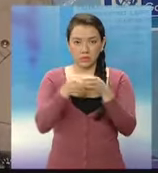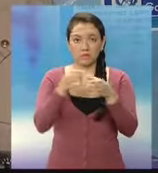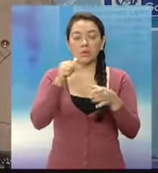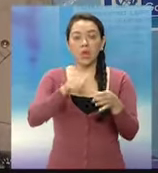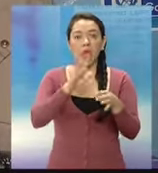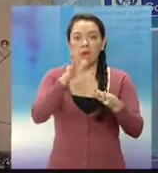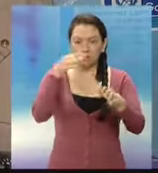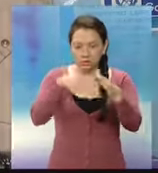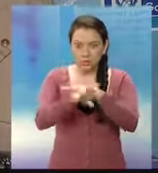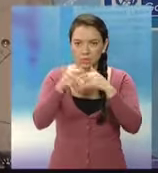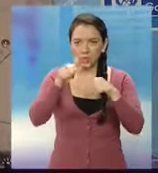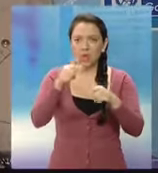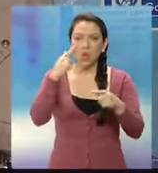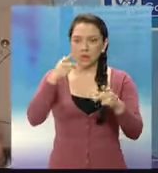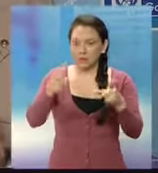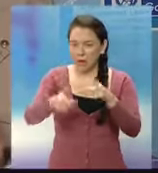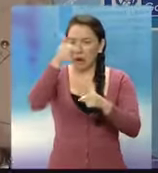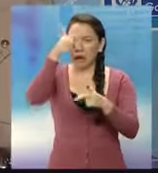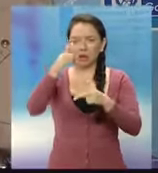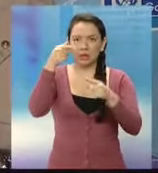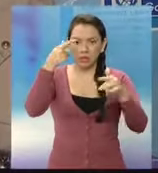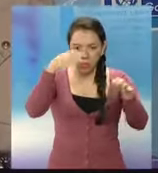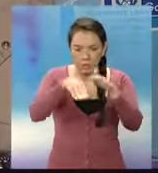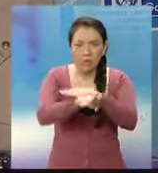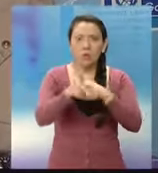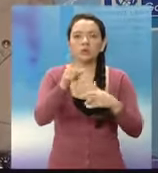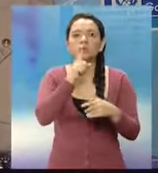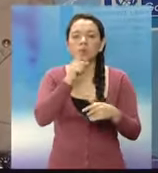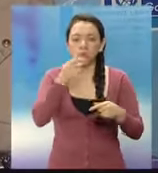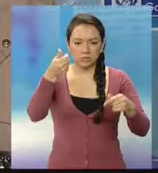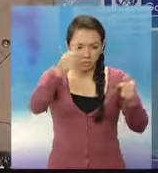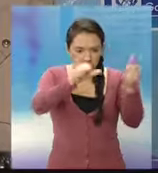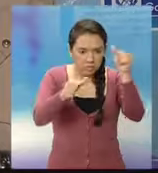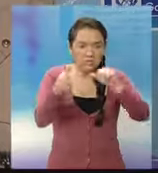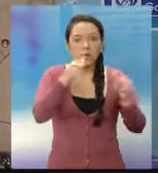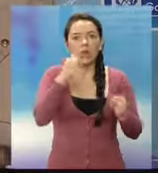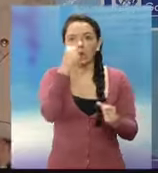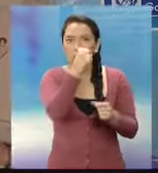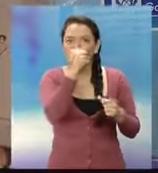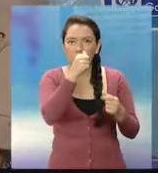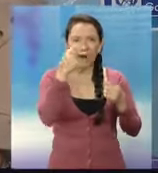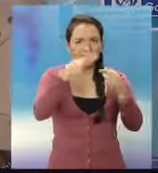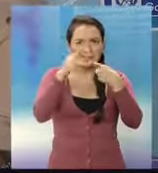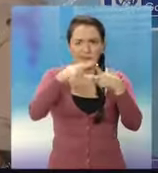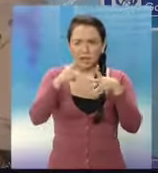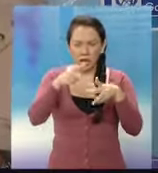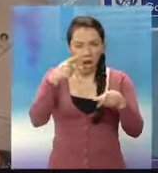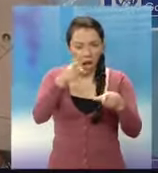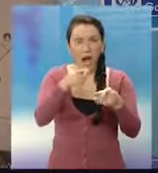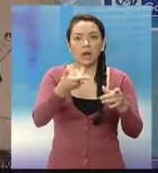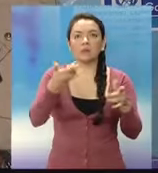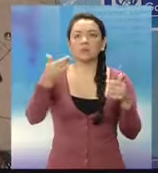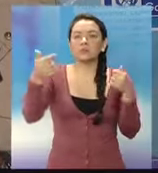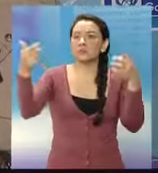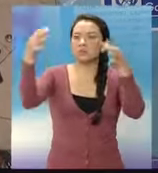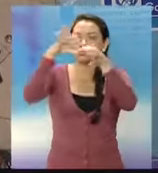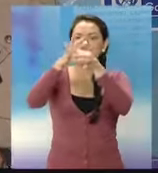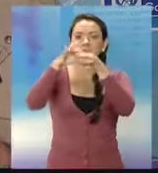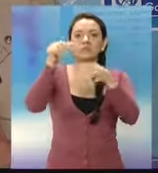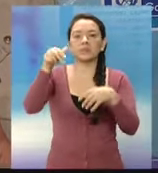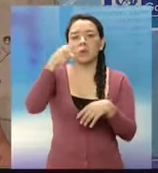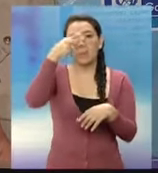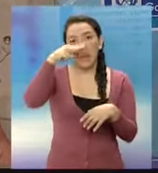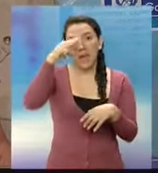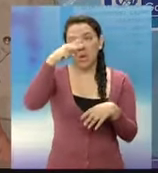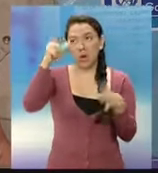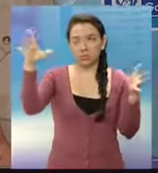ocultos con precursores químicos en el área y por la cercanía que hay con México, entonces